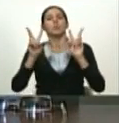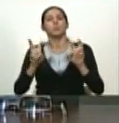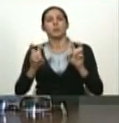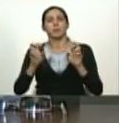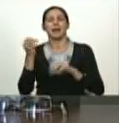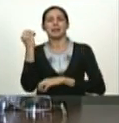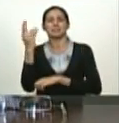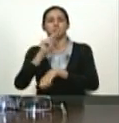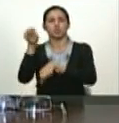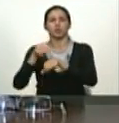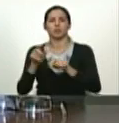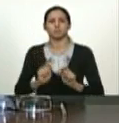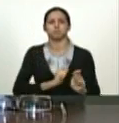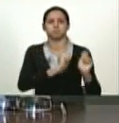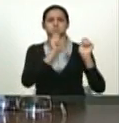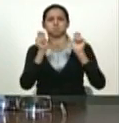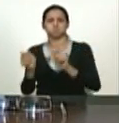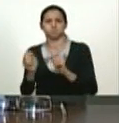extraordinaria